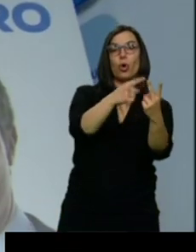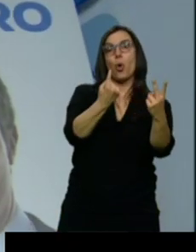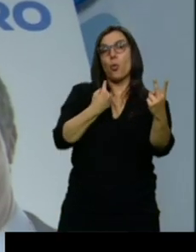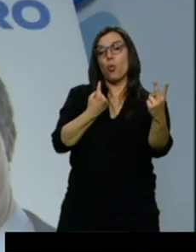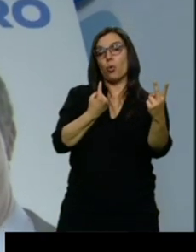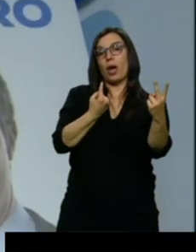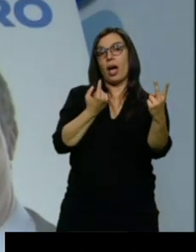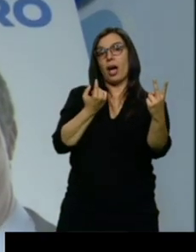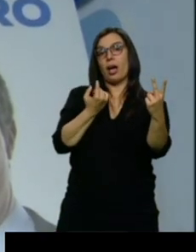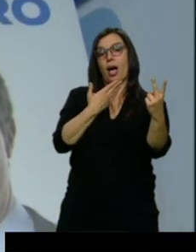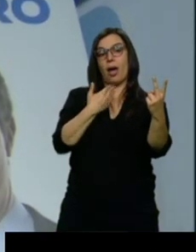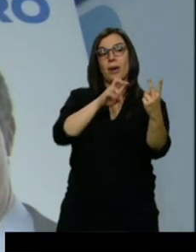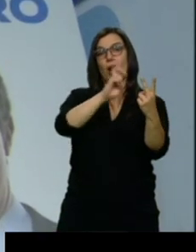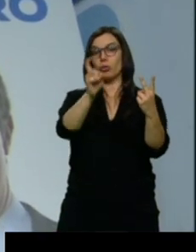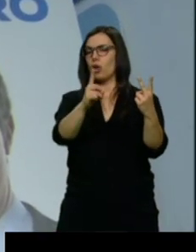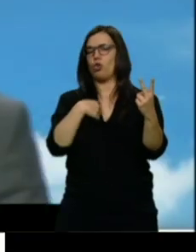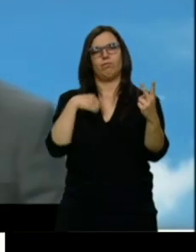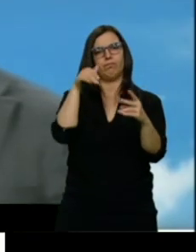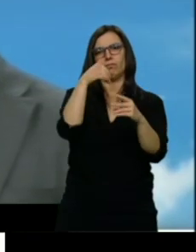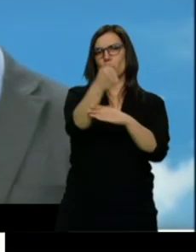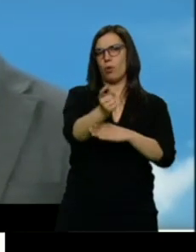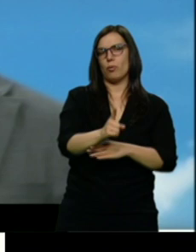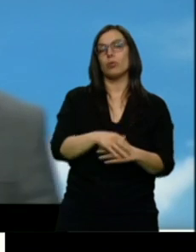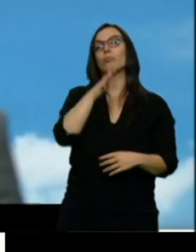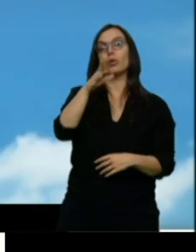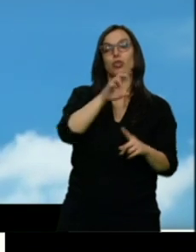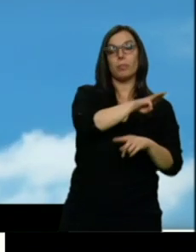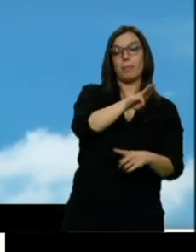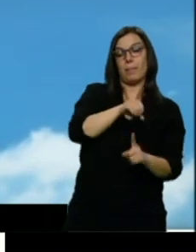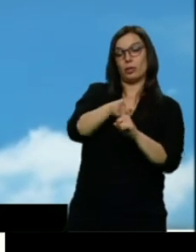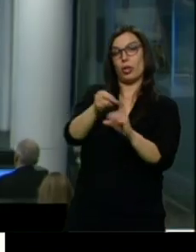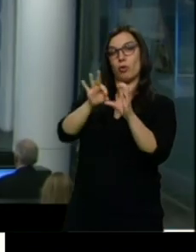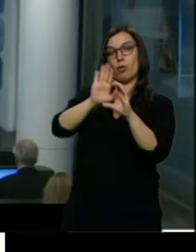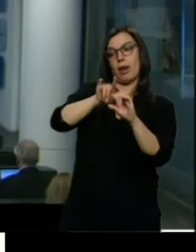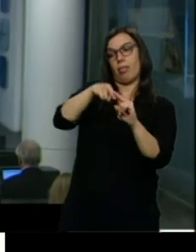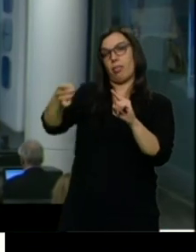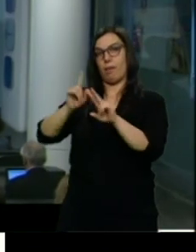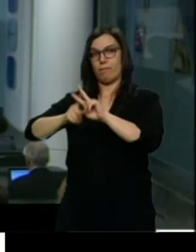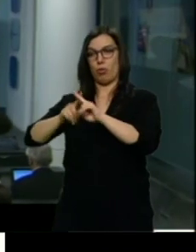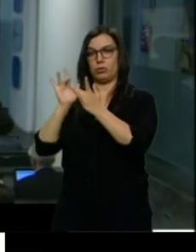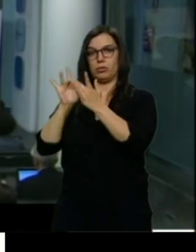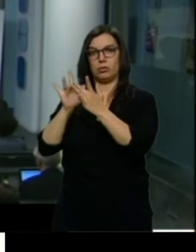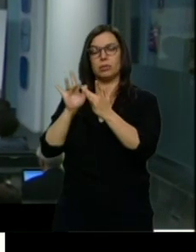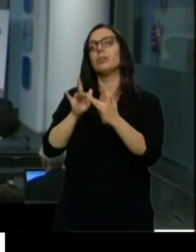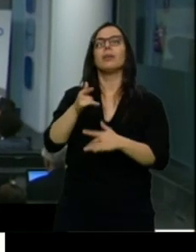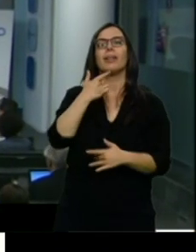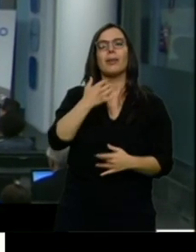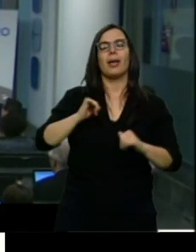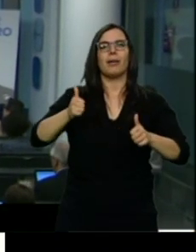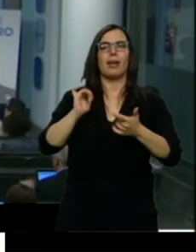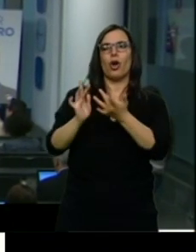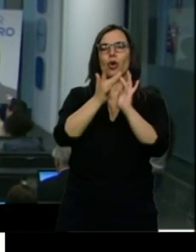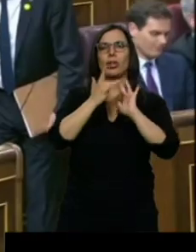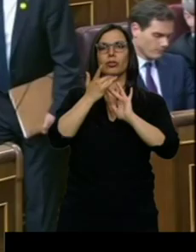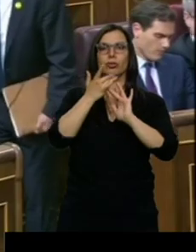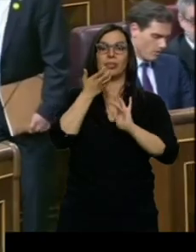PP insiste a Ciudadanos para que dialogue con Vox. El no ejercer esa responsabilidad de sentarse entre distintos significa más gobiernos